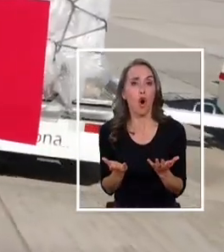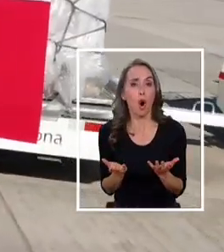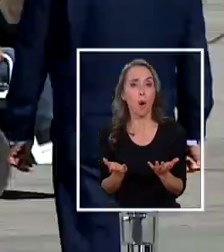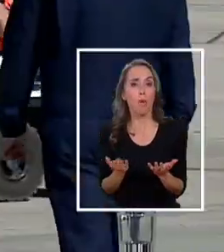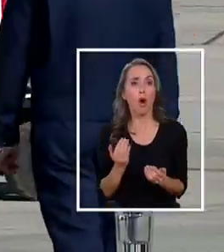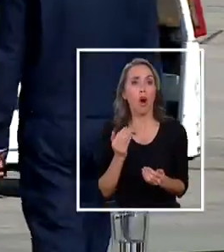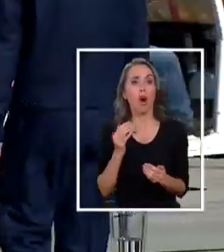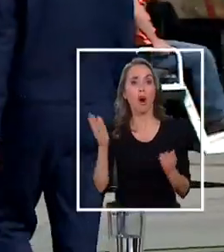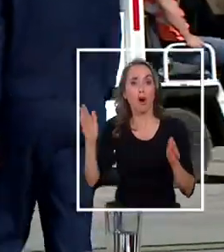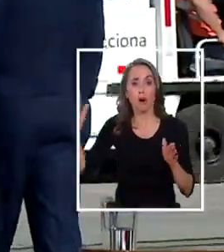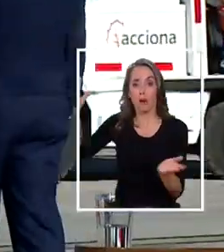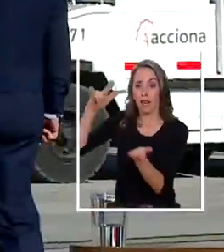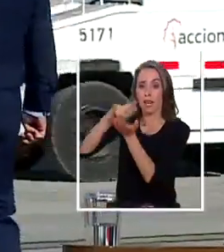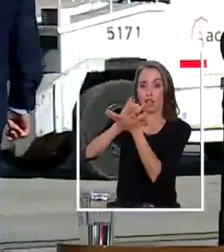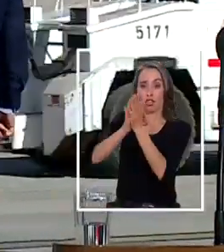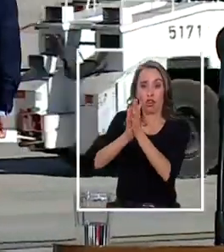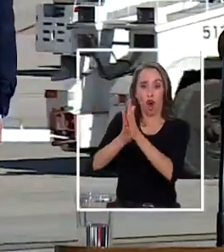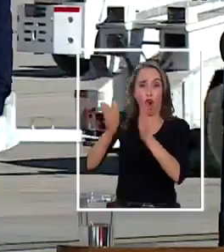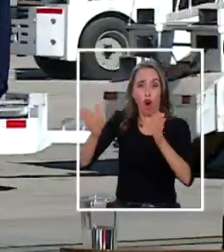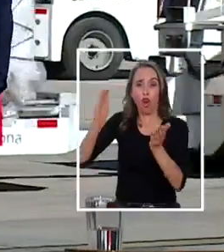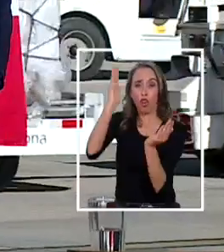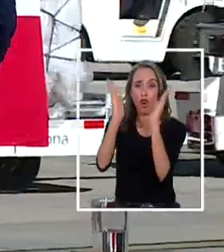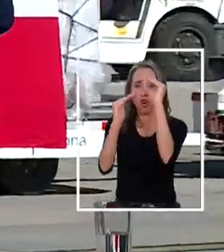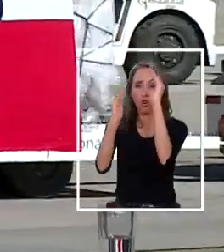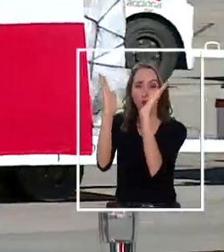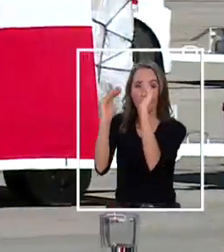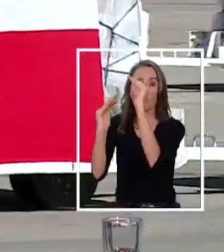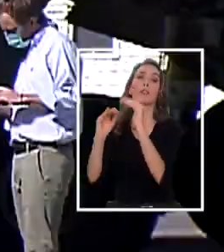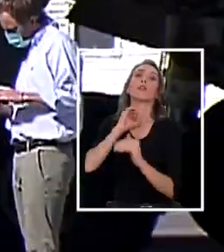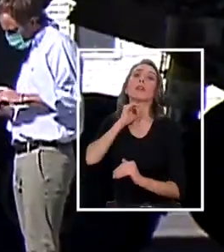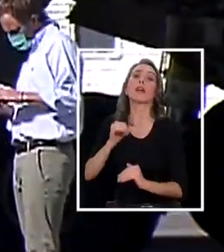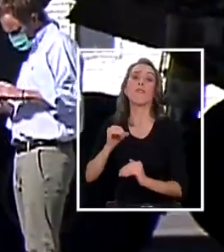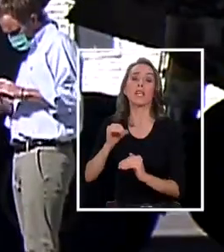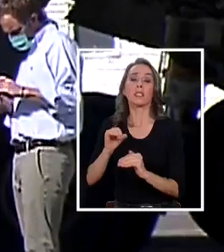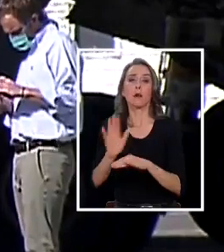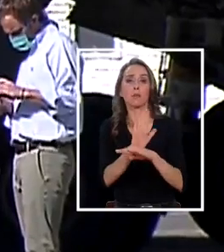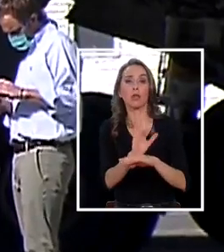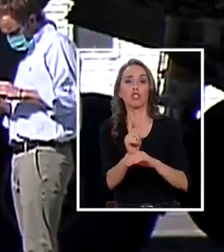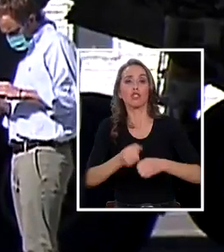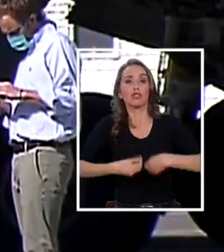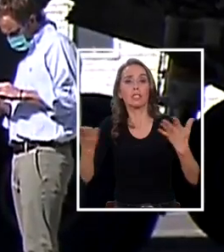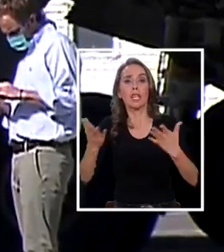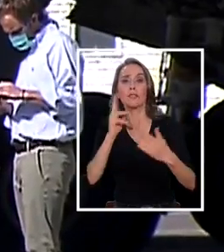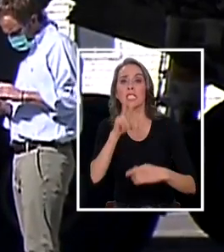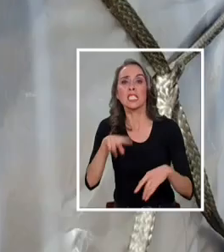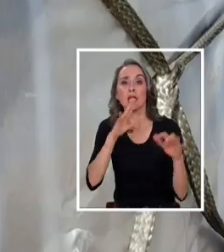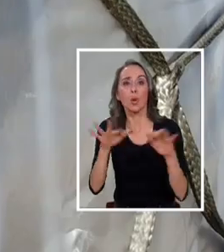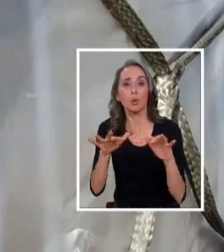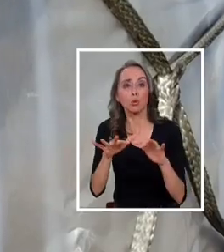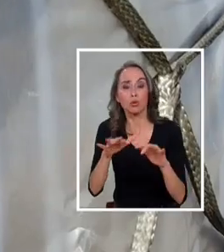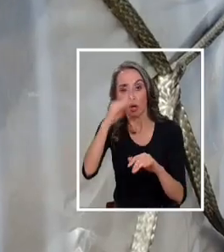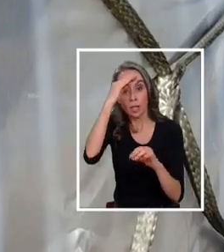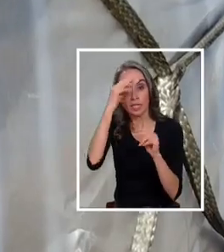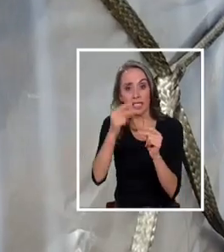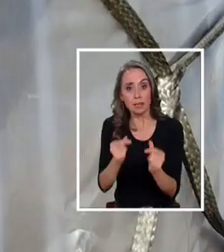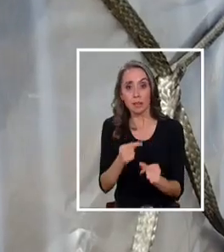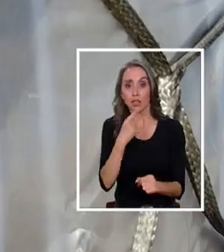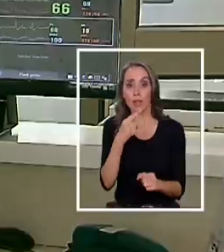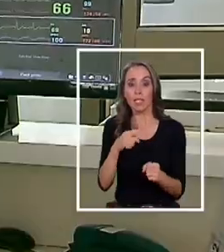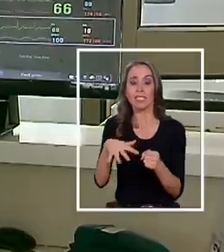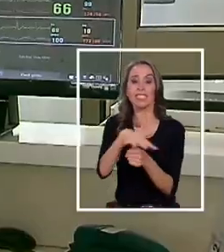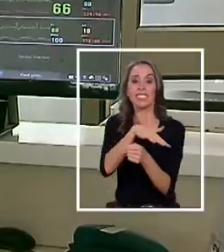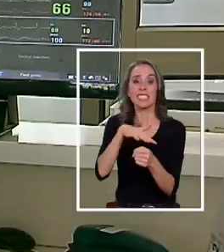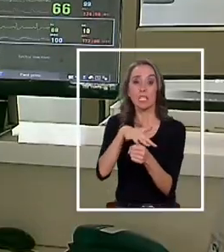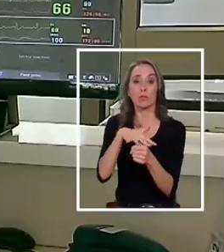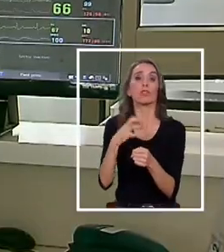prácticamente cargamentos completos de ventiladores mecánicos quedaron inutilizados? Para algunos expertos, la situación